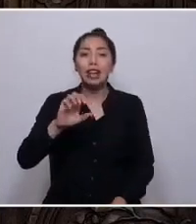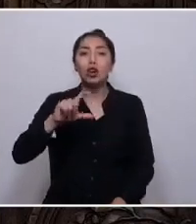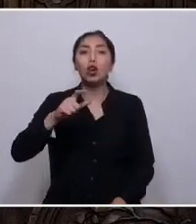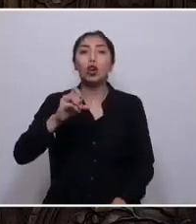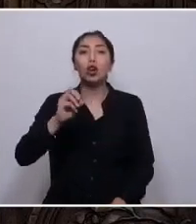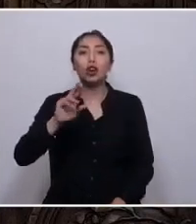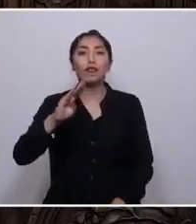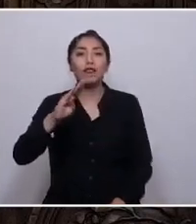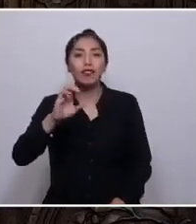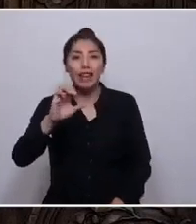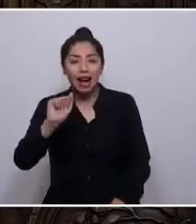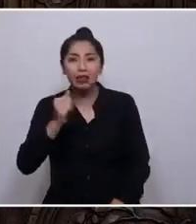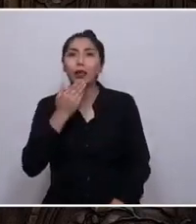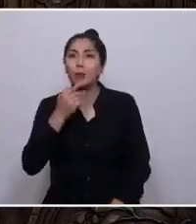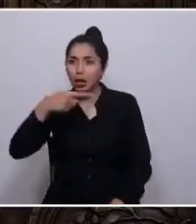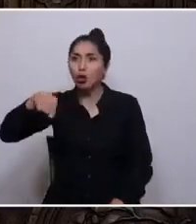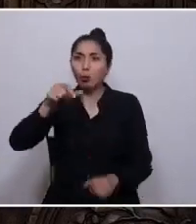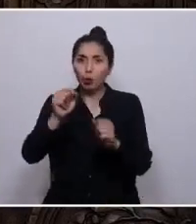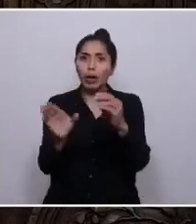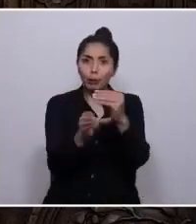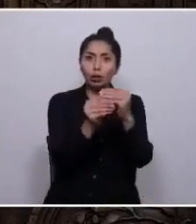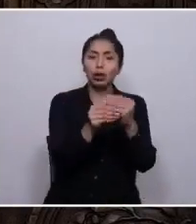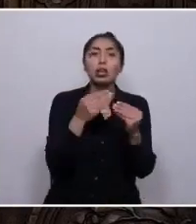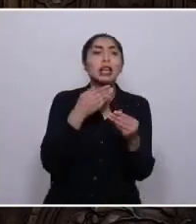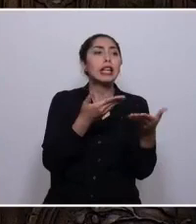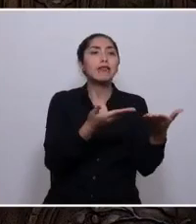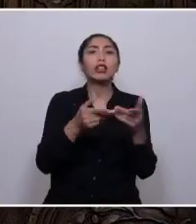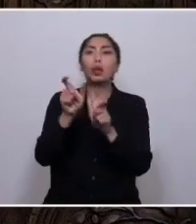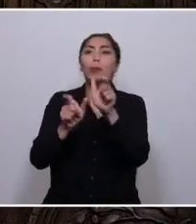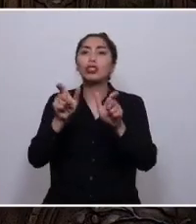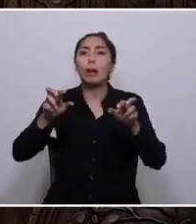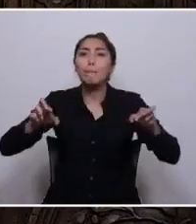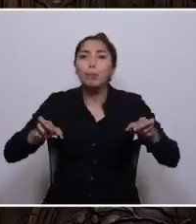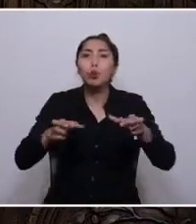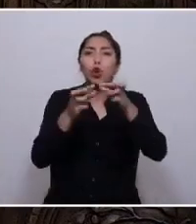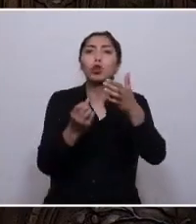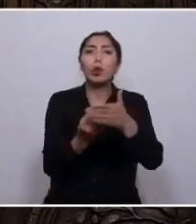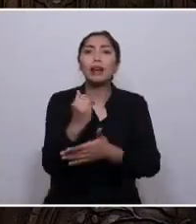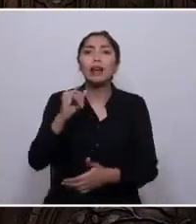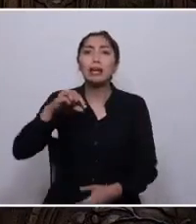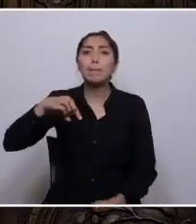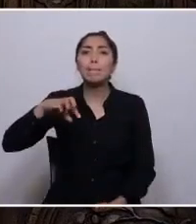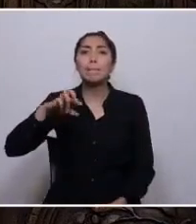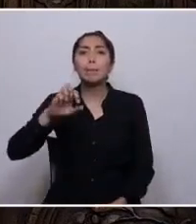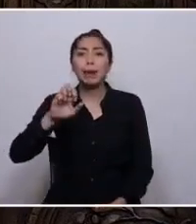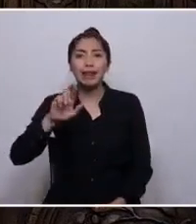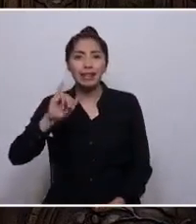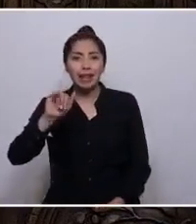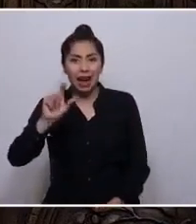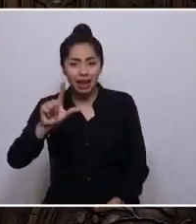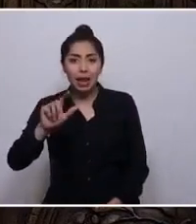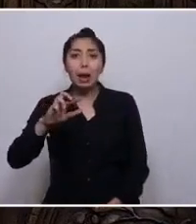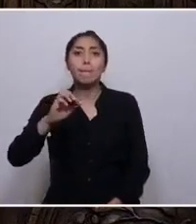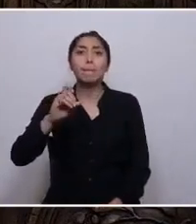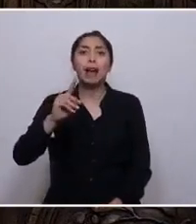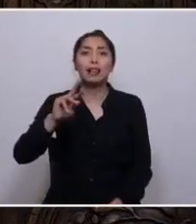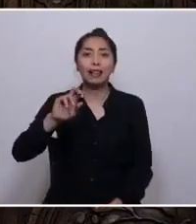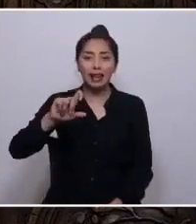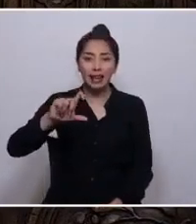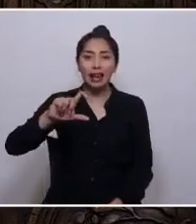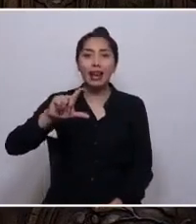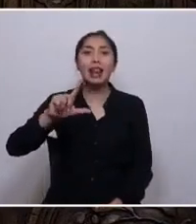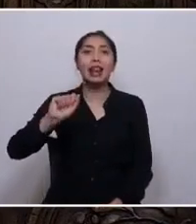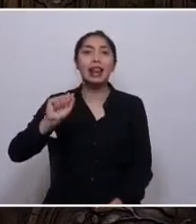públicas. Invito a quienes son de Pucón, Nueva Imperial y Padre de las Casas a presentar propuestas populares constituyentes.